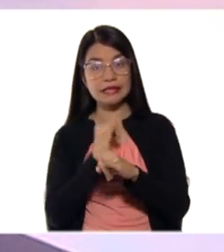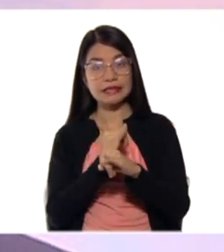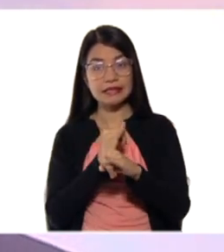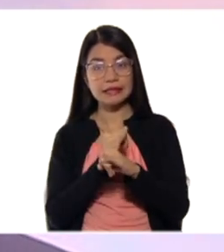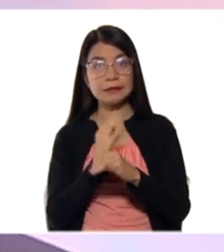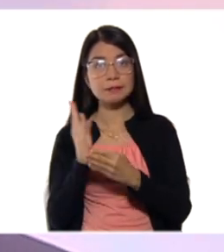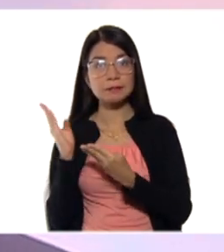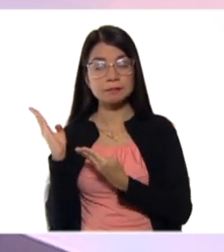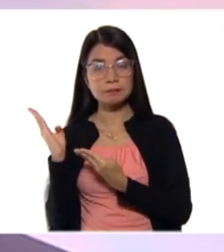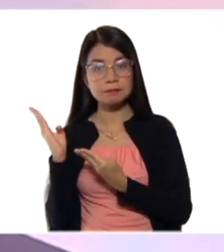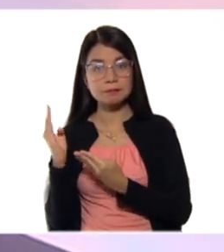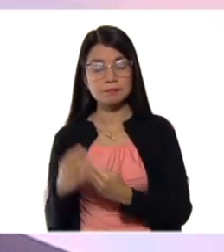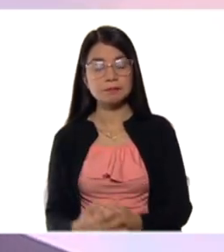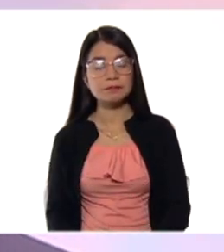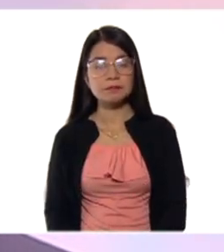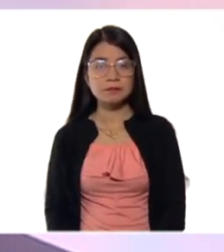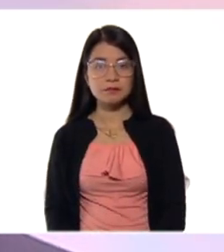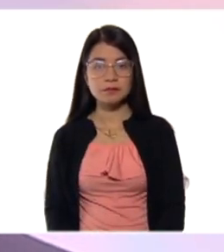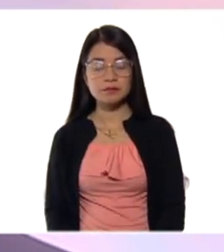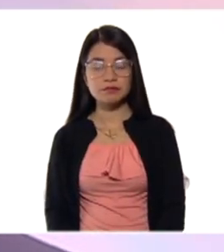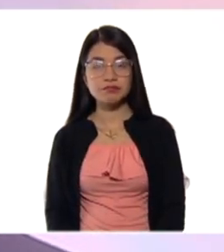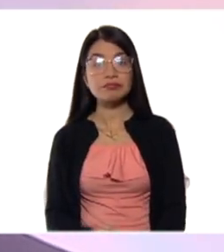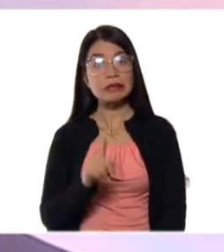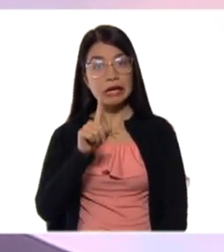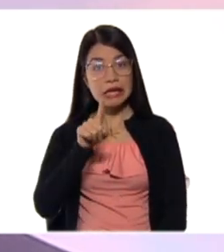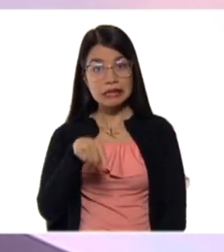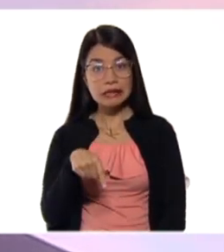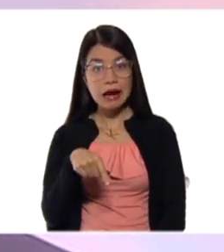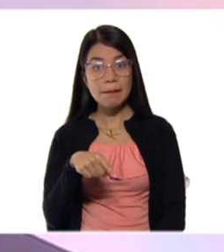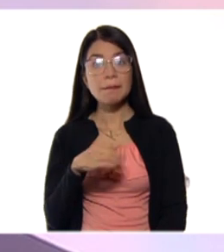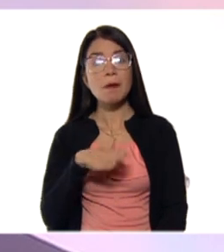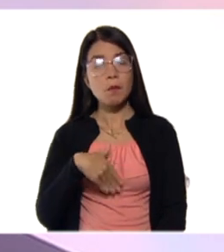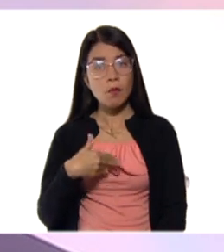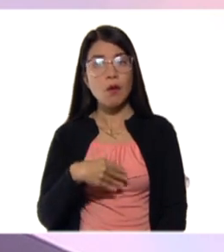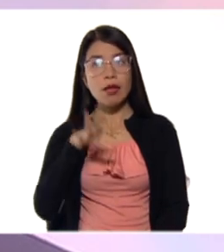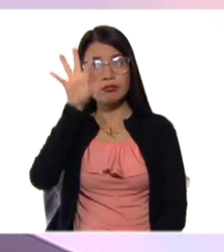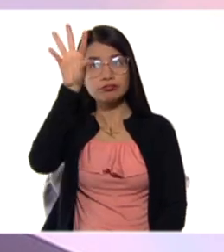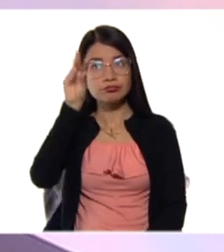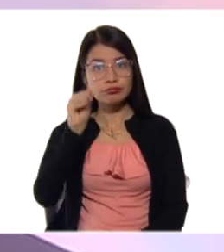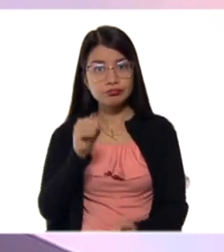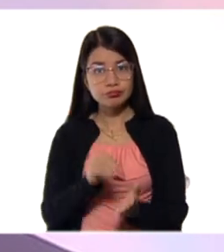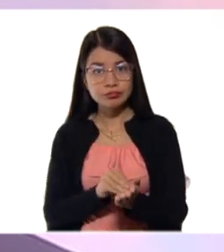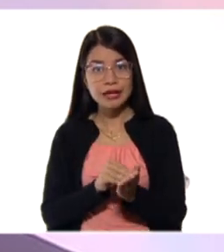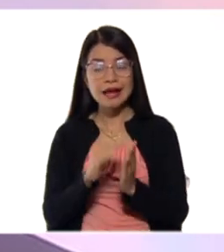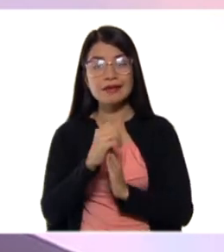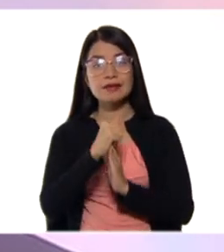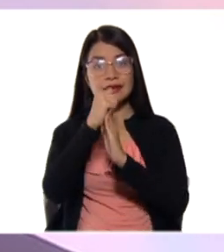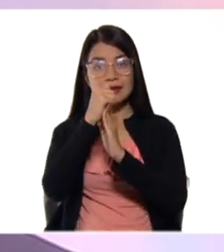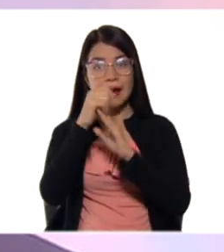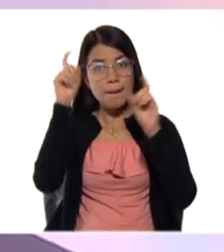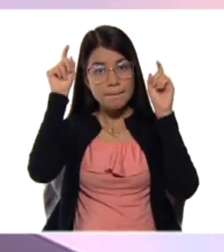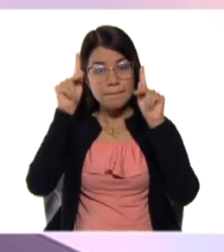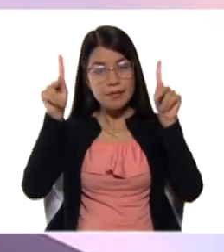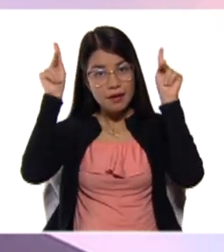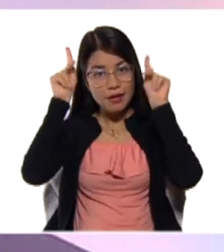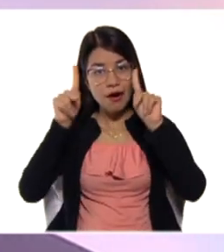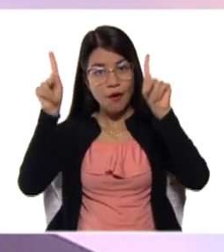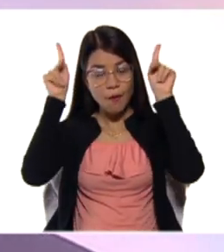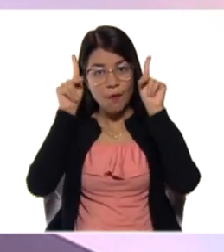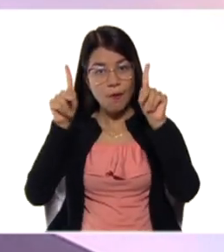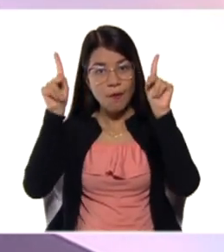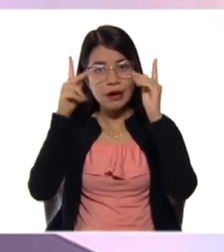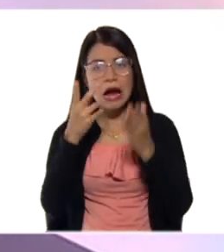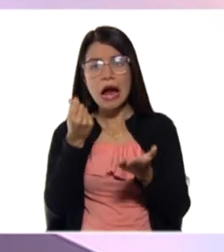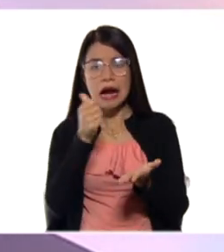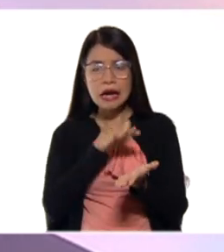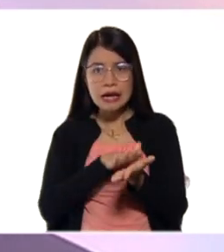.gov.be. Así también, descarguen la guía pedagógica que ofrecemos de manera gratuita en